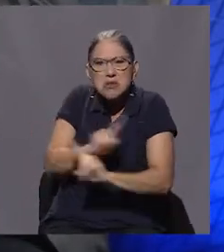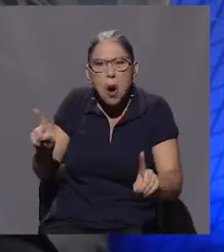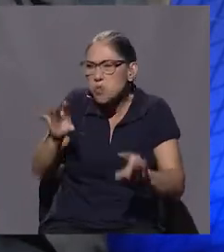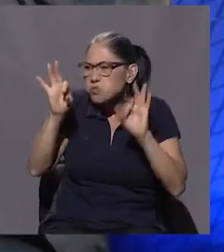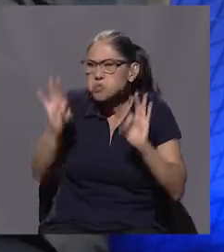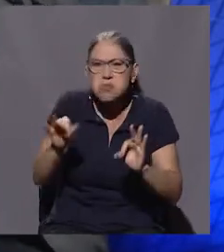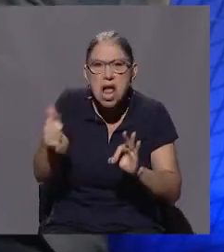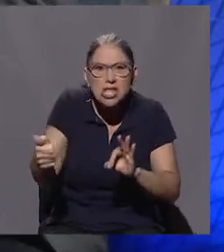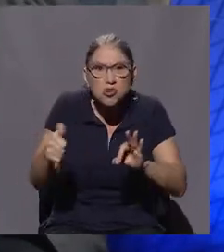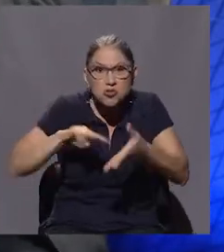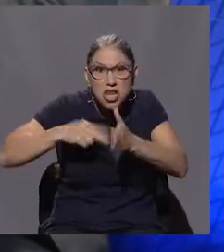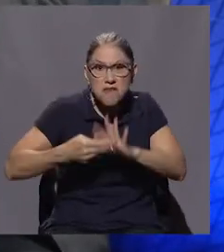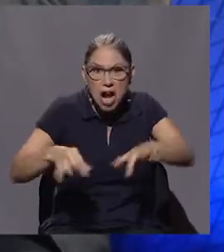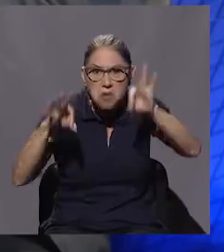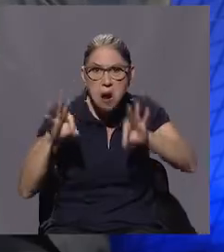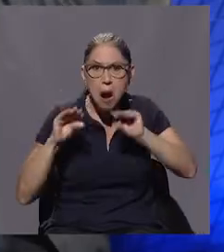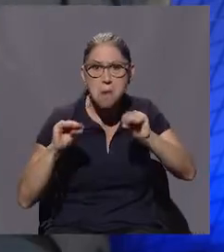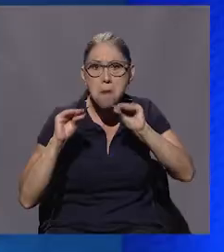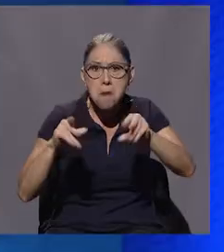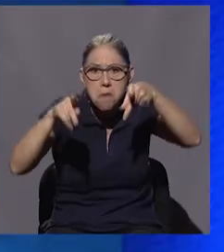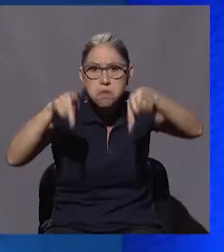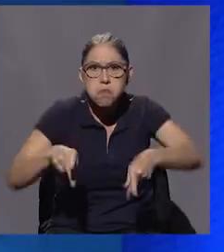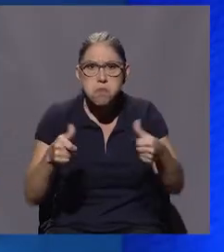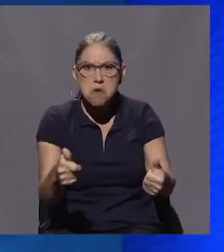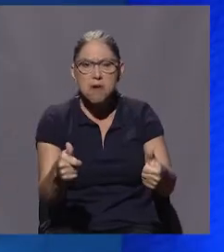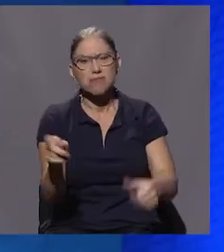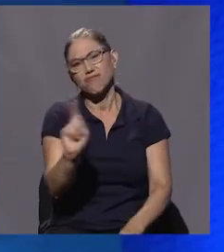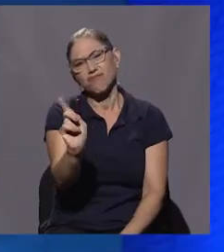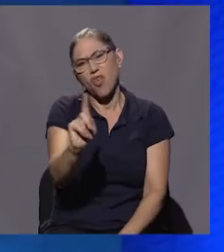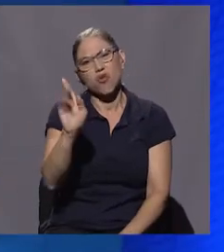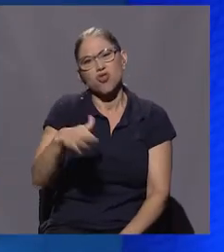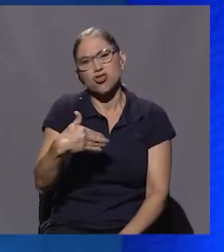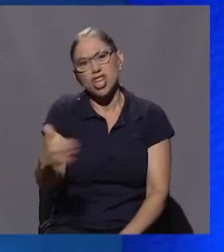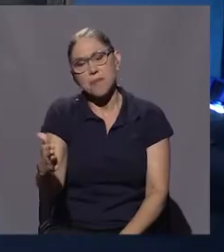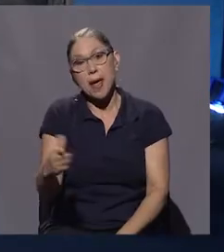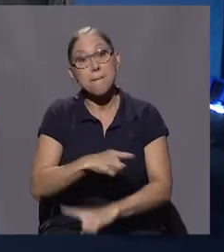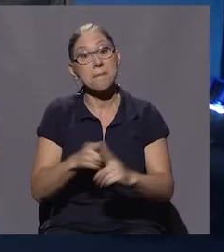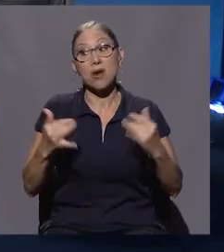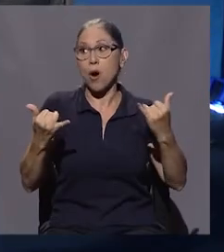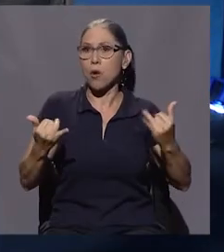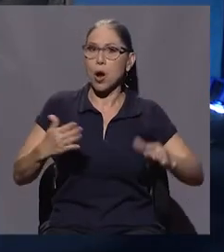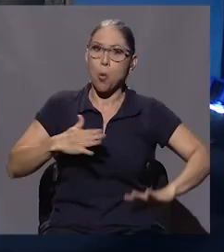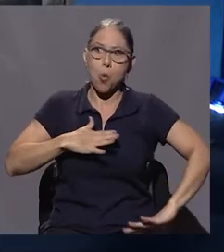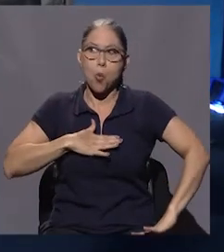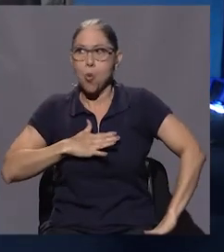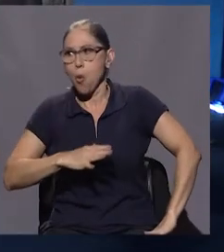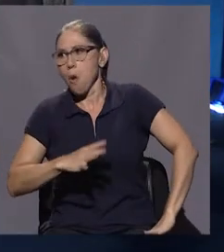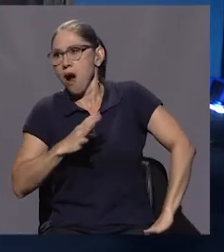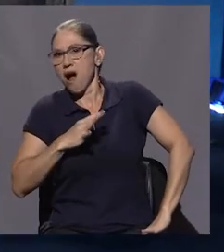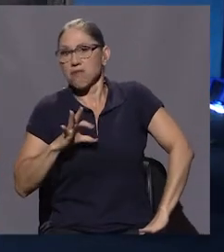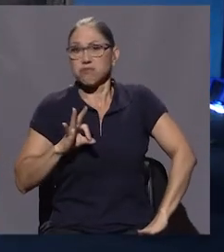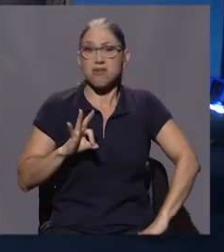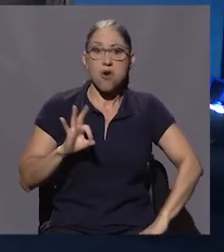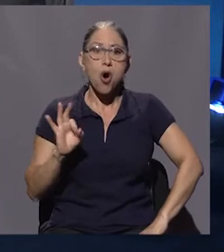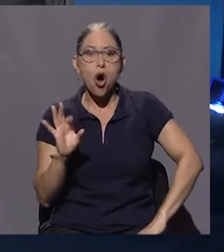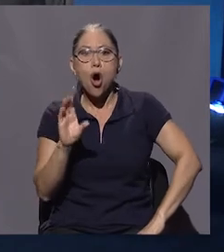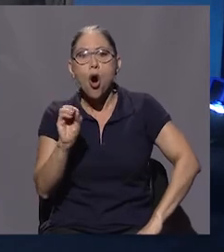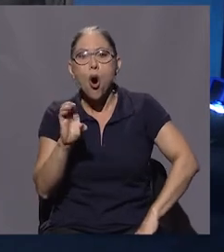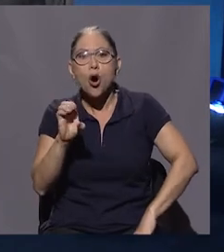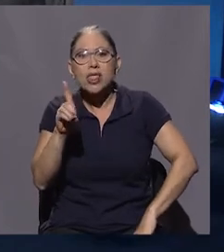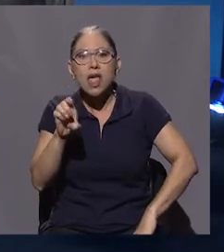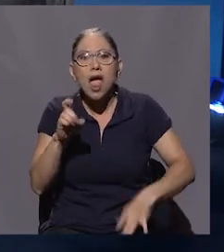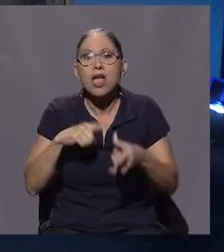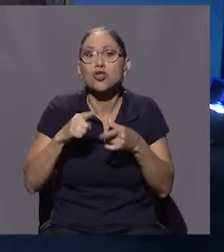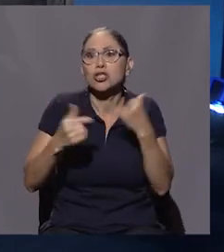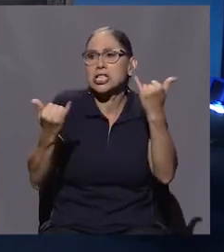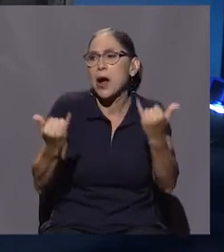la verdadera formación del ser humano. Pero como ahora es la OCDE, entonces hasta los especialistas de las